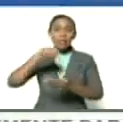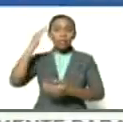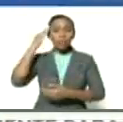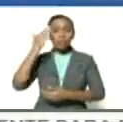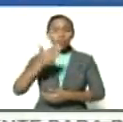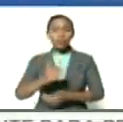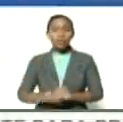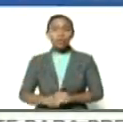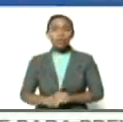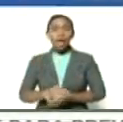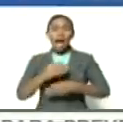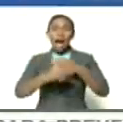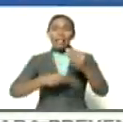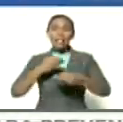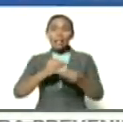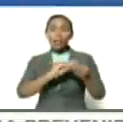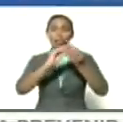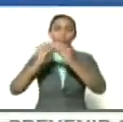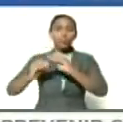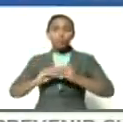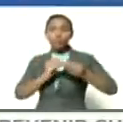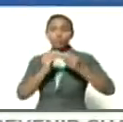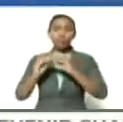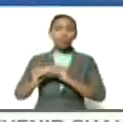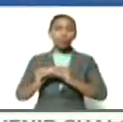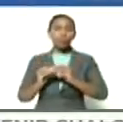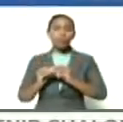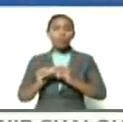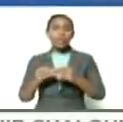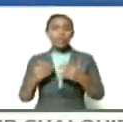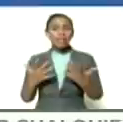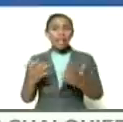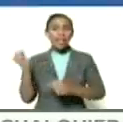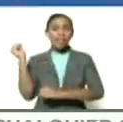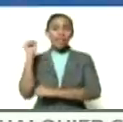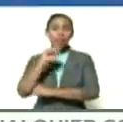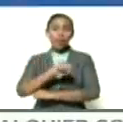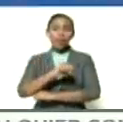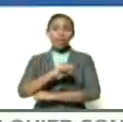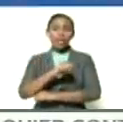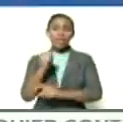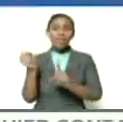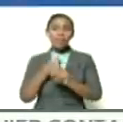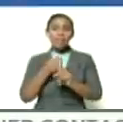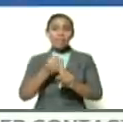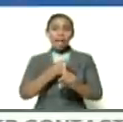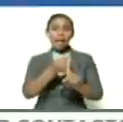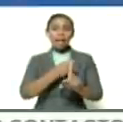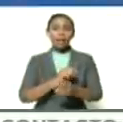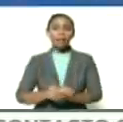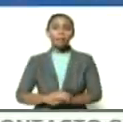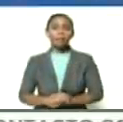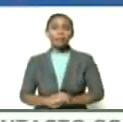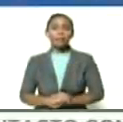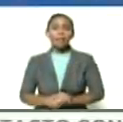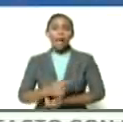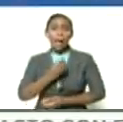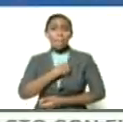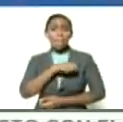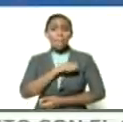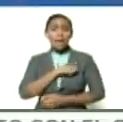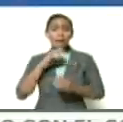componiendo y recomponiéndose de derrotas de masacres España